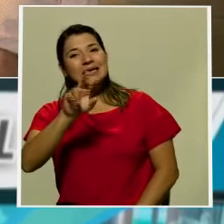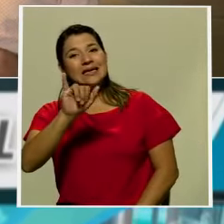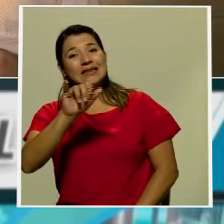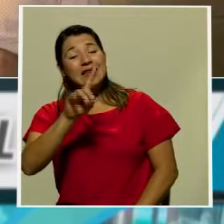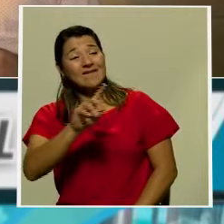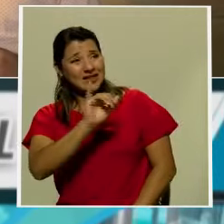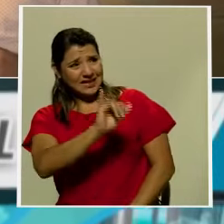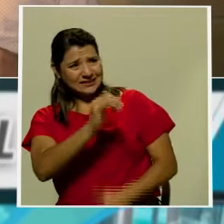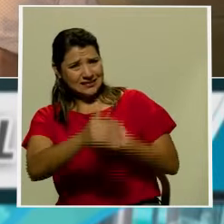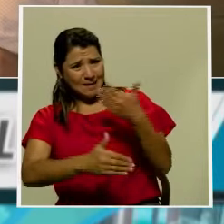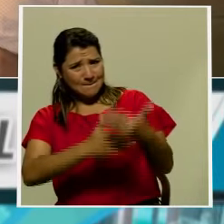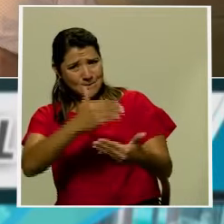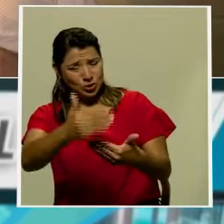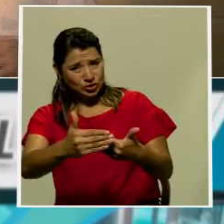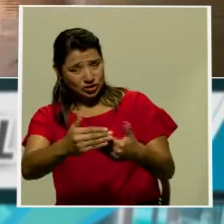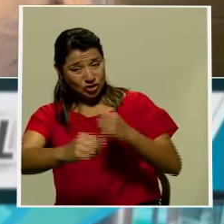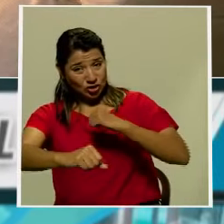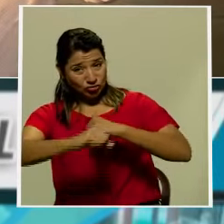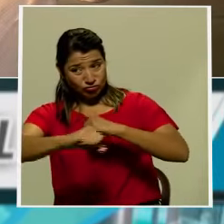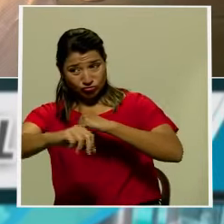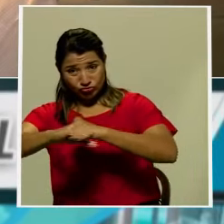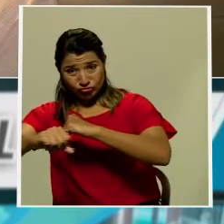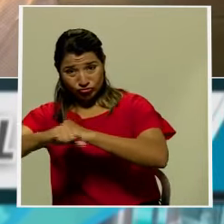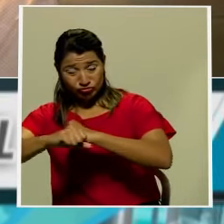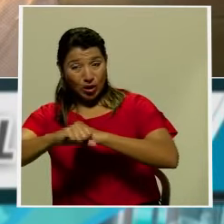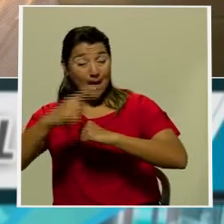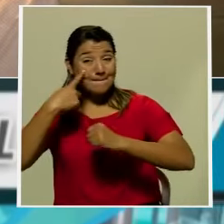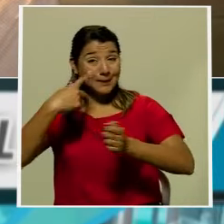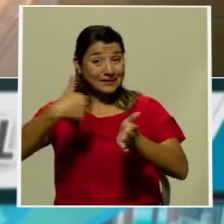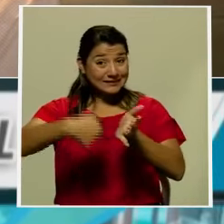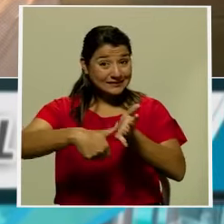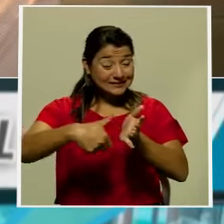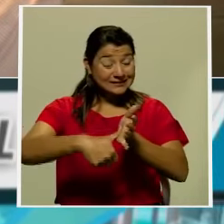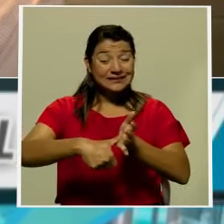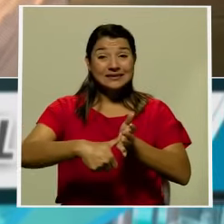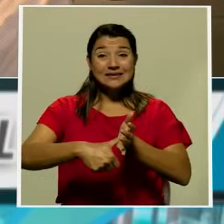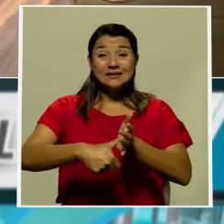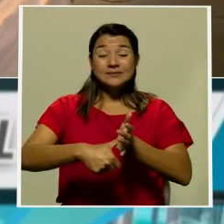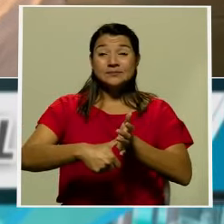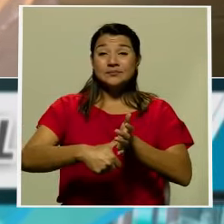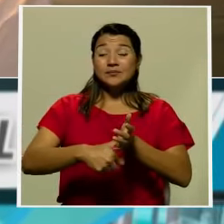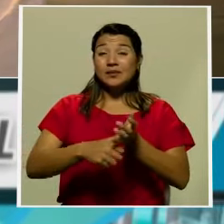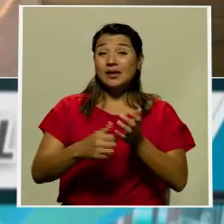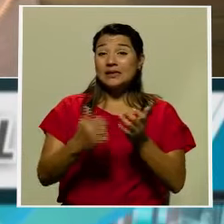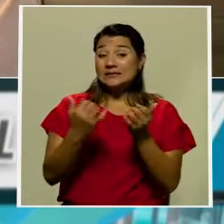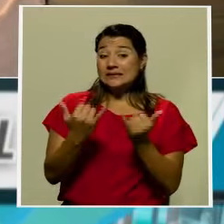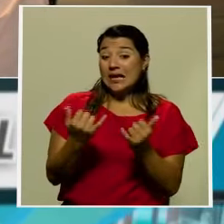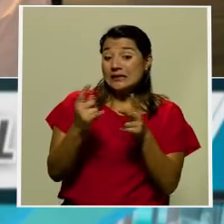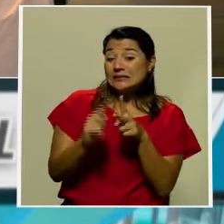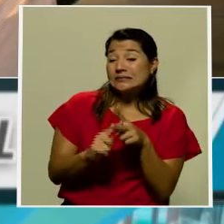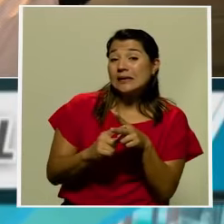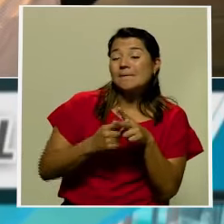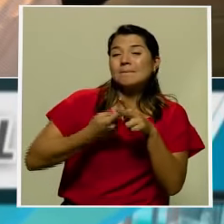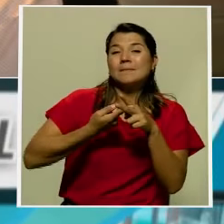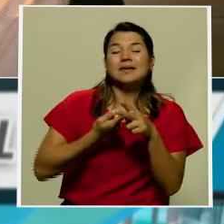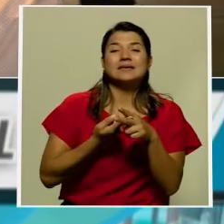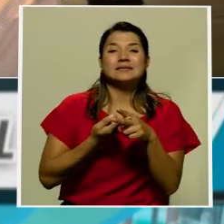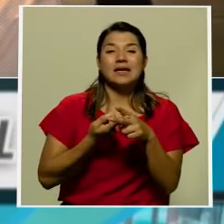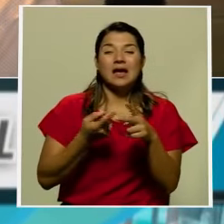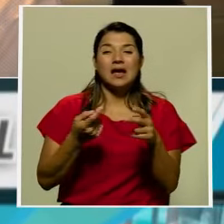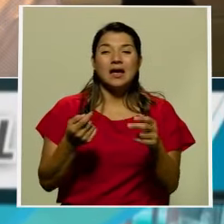avecina y se anuncia con síntomas que